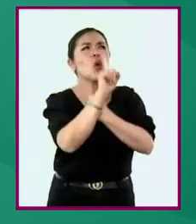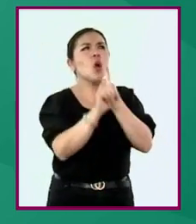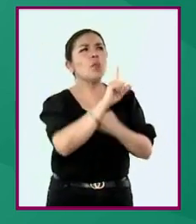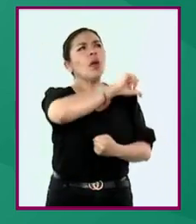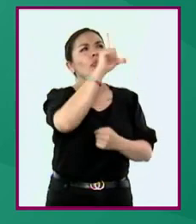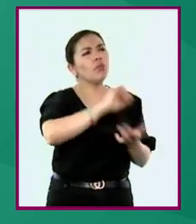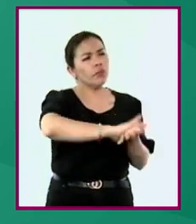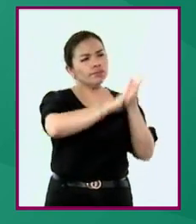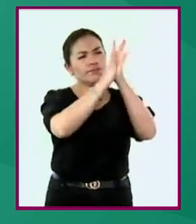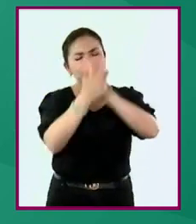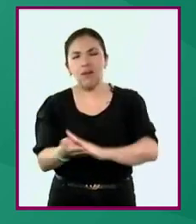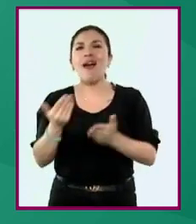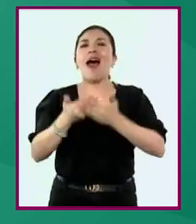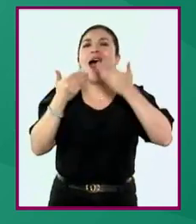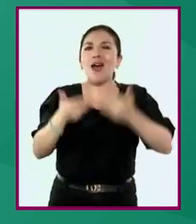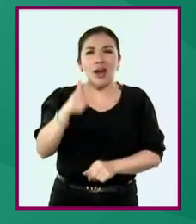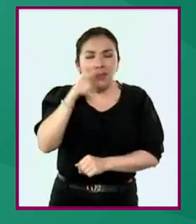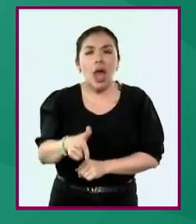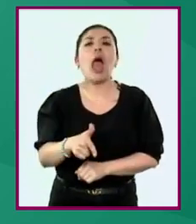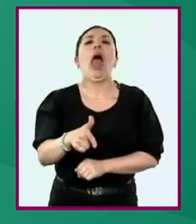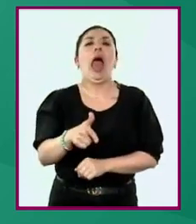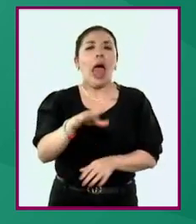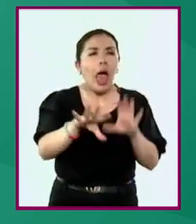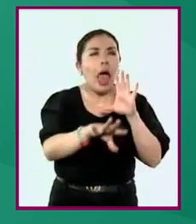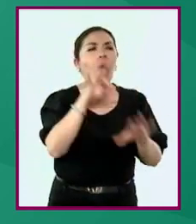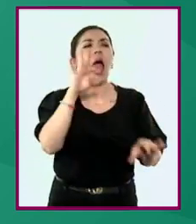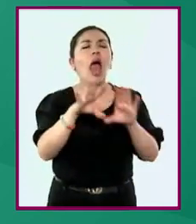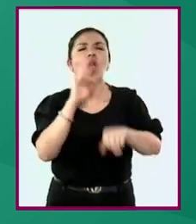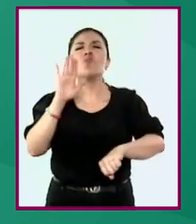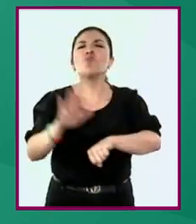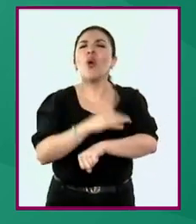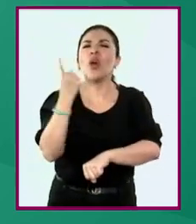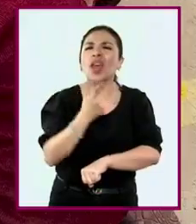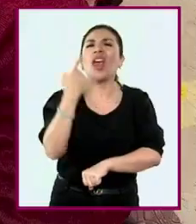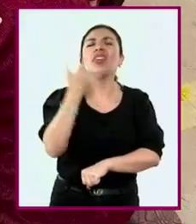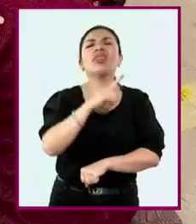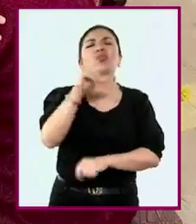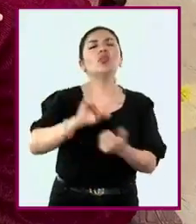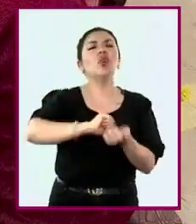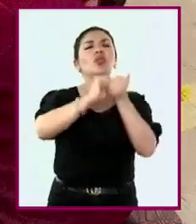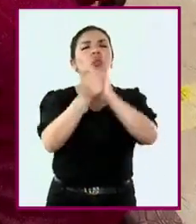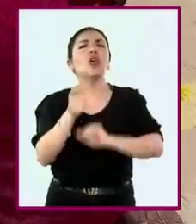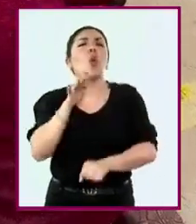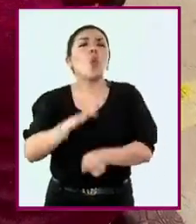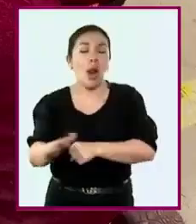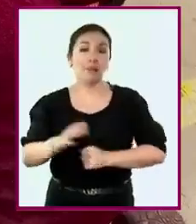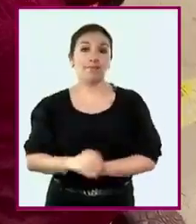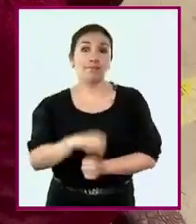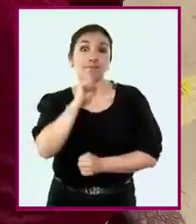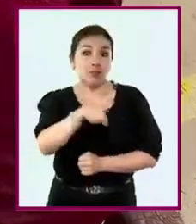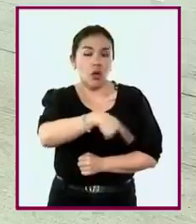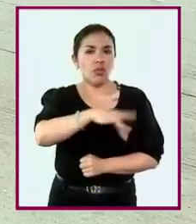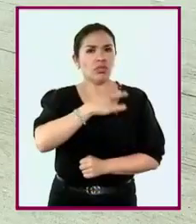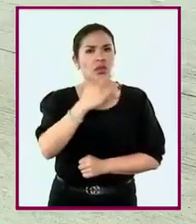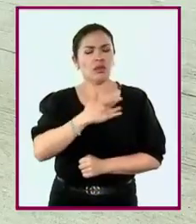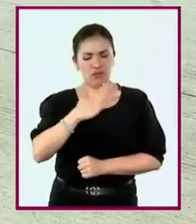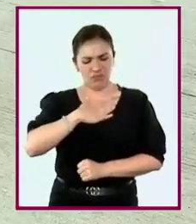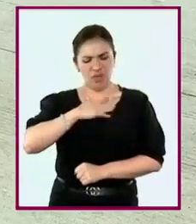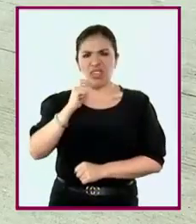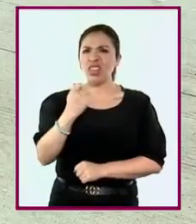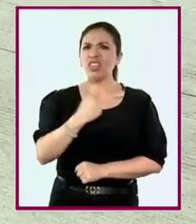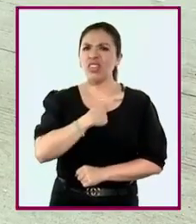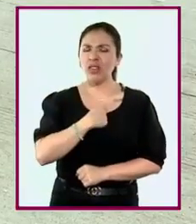actuales e identifiquen sus causas y consecuencias. Asimismo, que desarrollen su